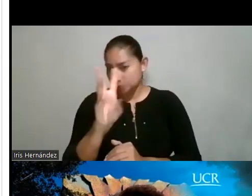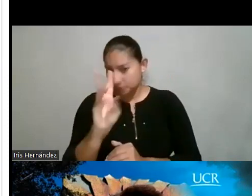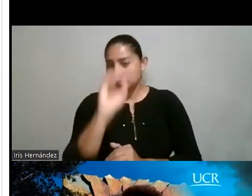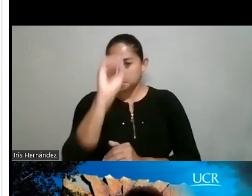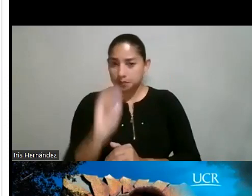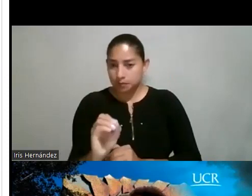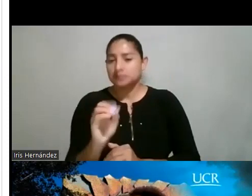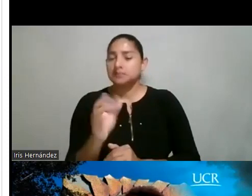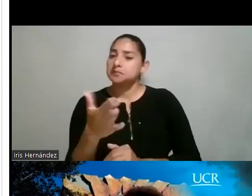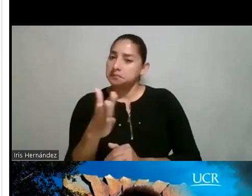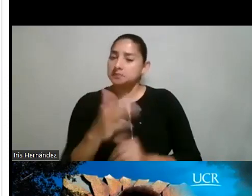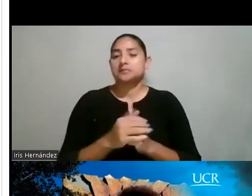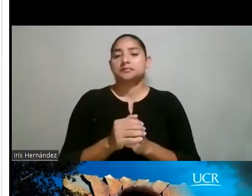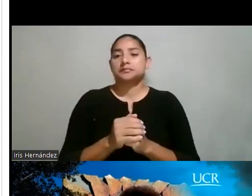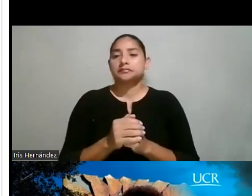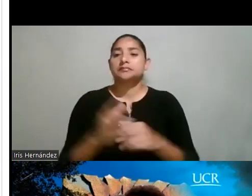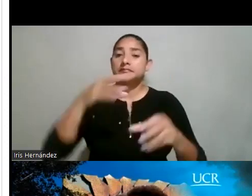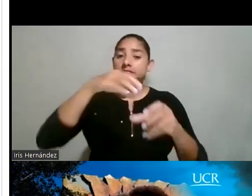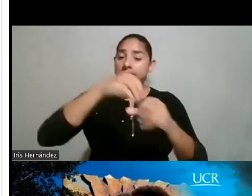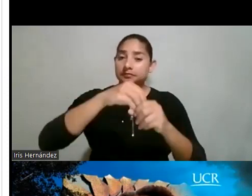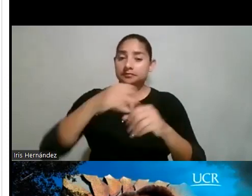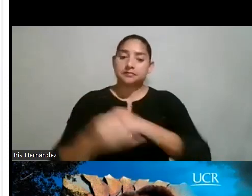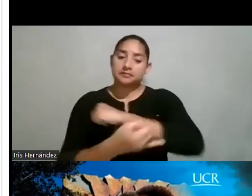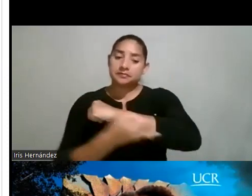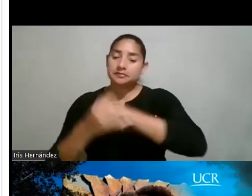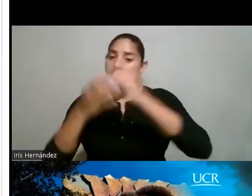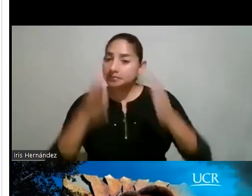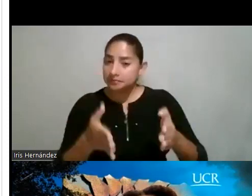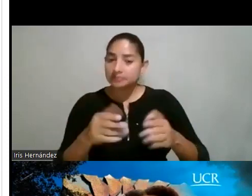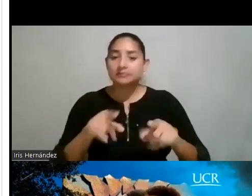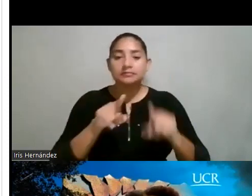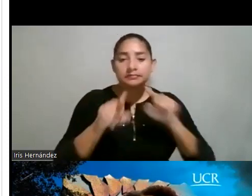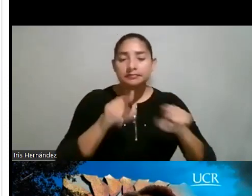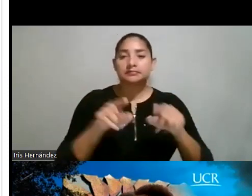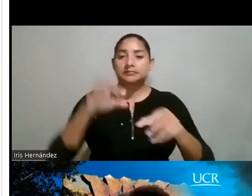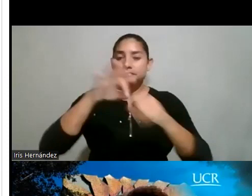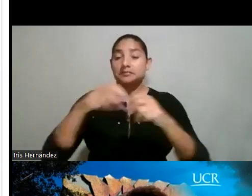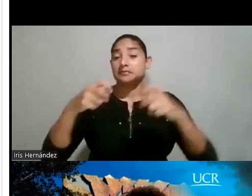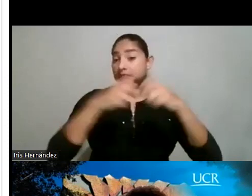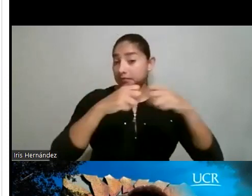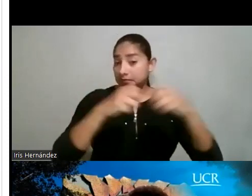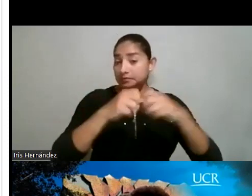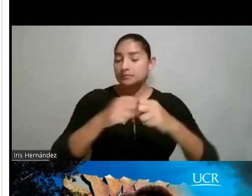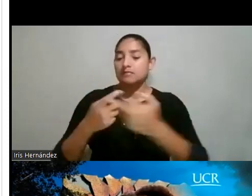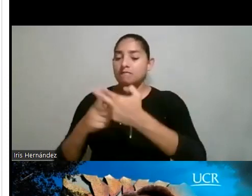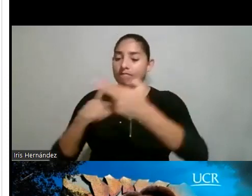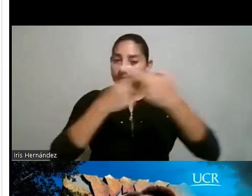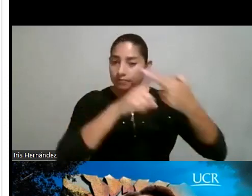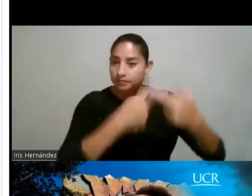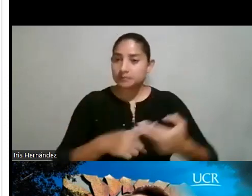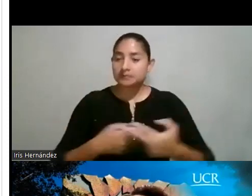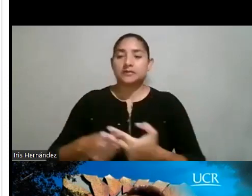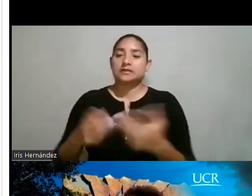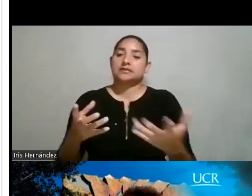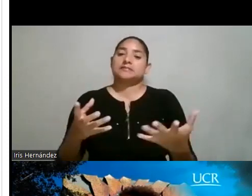% por ahí, y dentro de las ingenierías, pues, estamos, la ingeniería eléctrica, ingeniería mecánica, ¿verdad? Lamentablemente